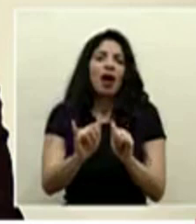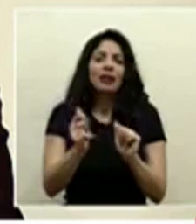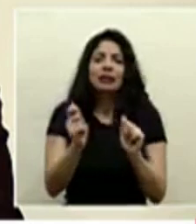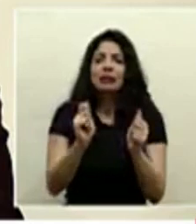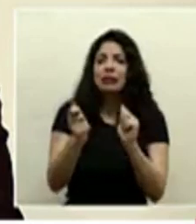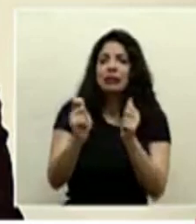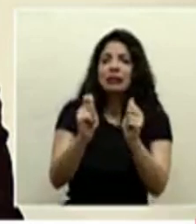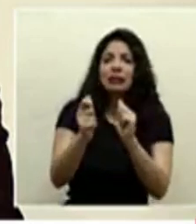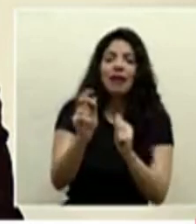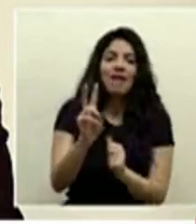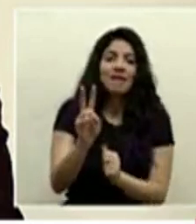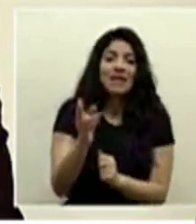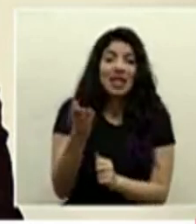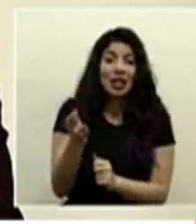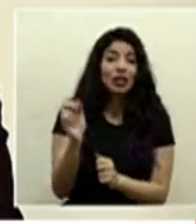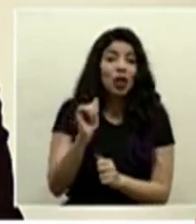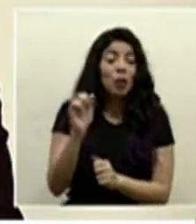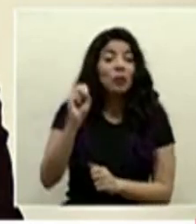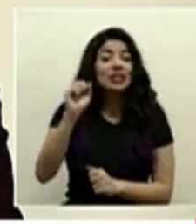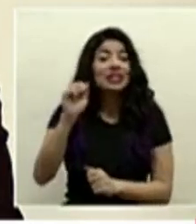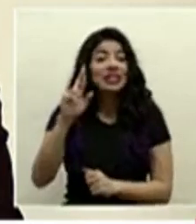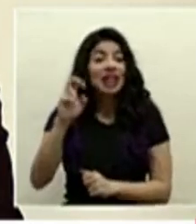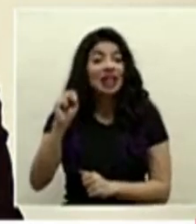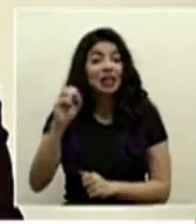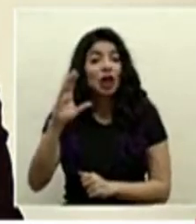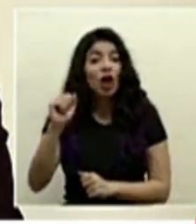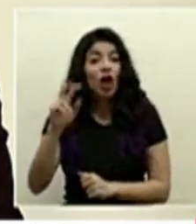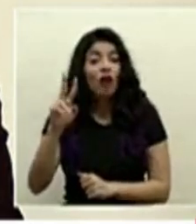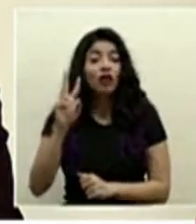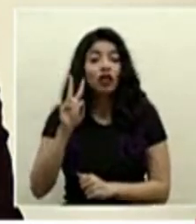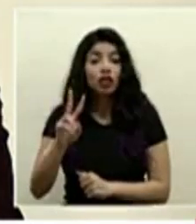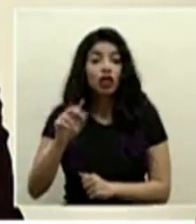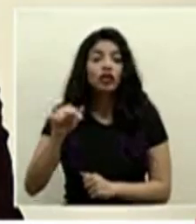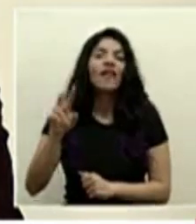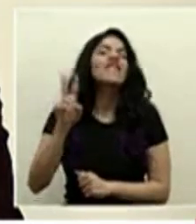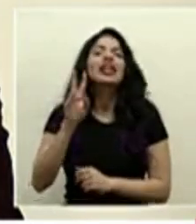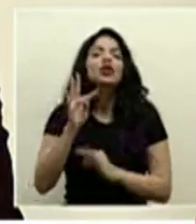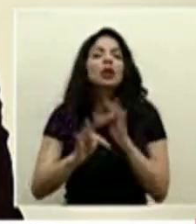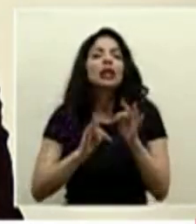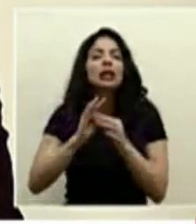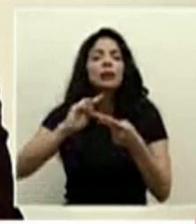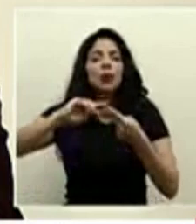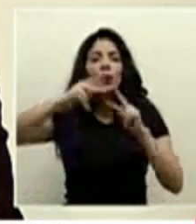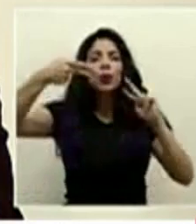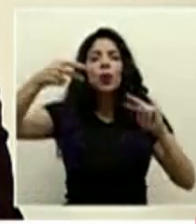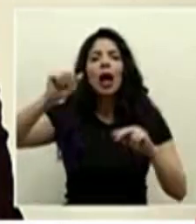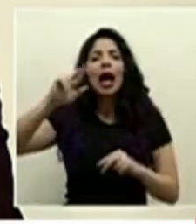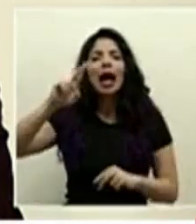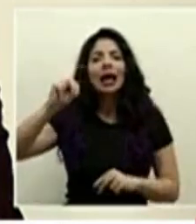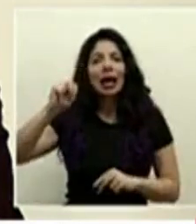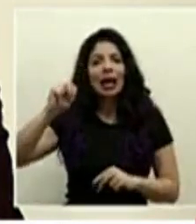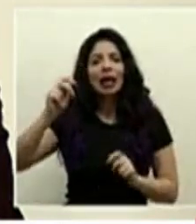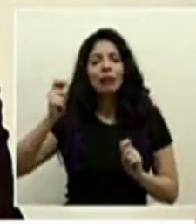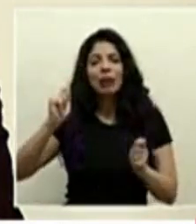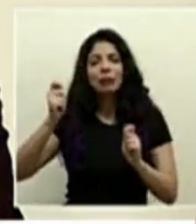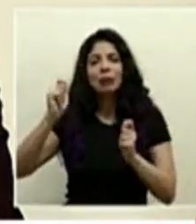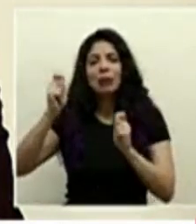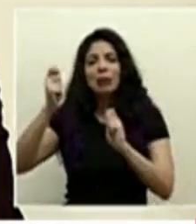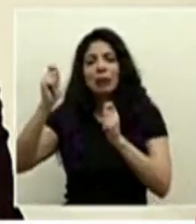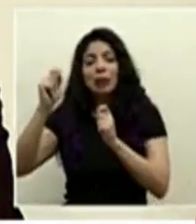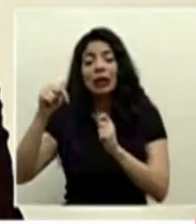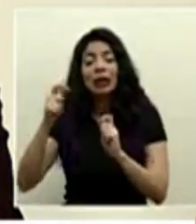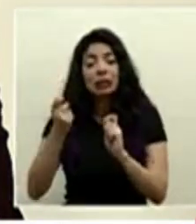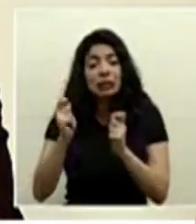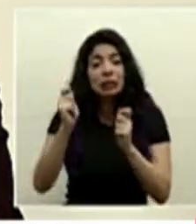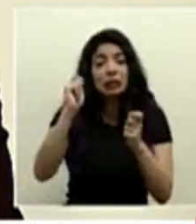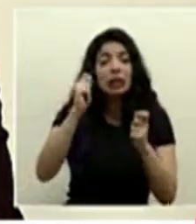virus de este tipo como el SARS-CoV-2 que son virus RNA o ARN son muy susceptibles a estar mutando las mutaciones pueden